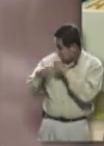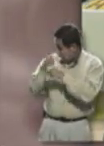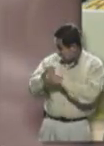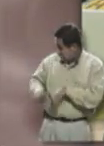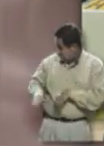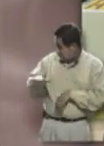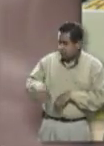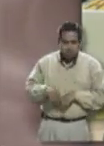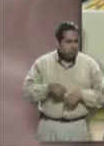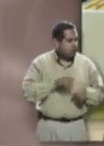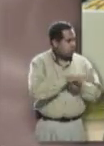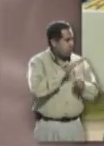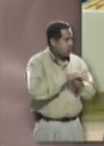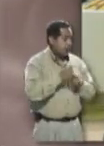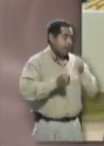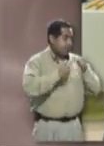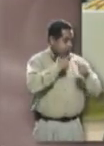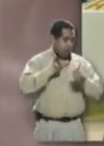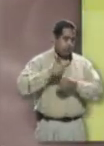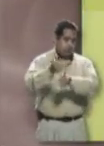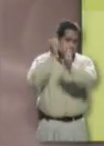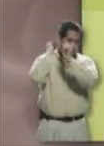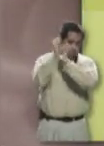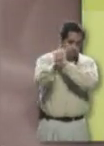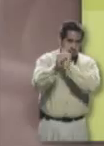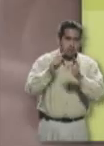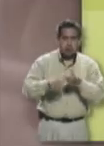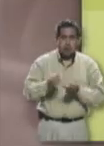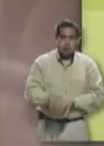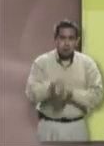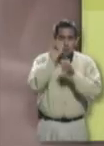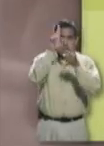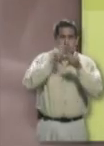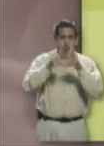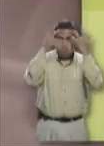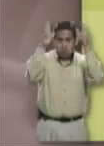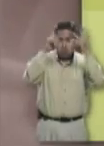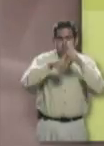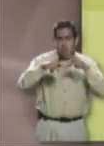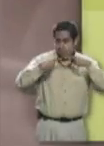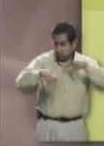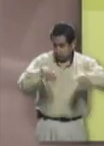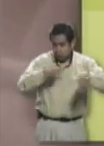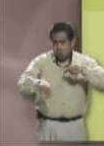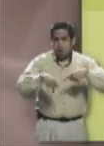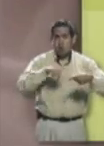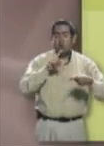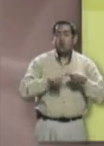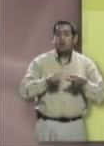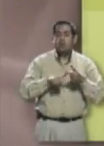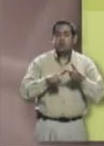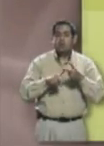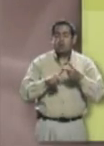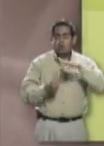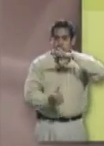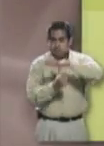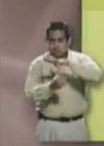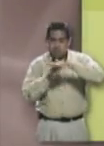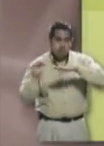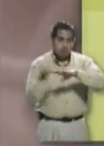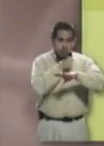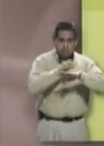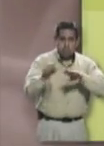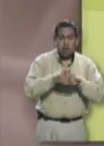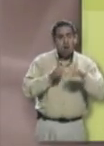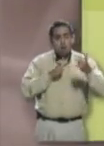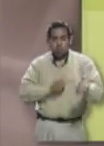practicas deporte, ¿con cuáles empezaste? Con atletismo, básquetbol, voleibol, fútbol, sóccer, tenis de